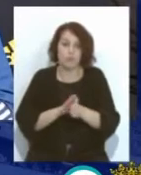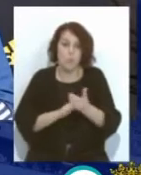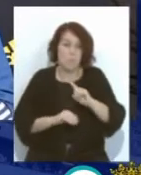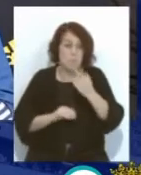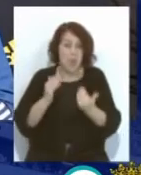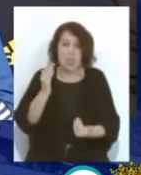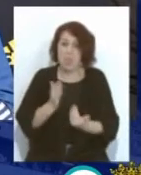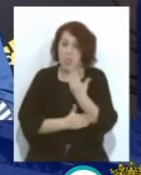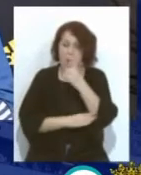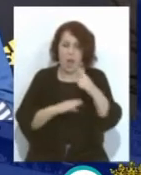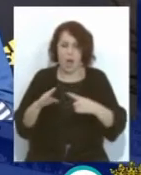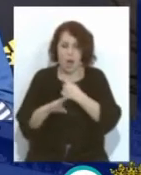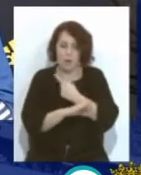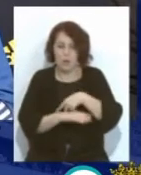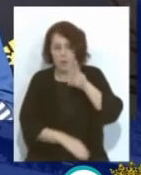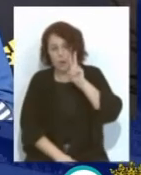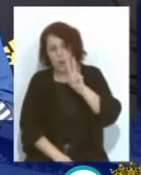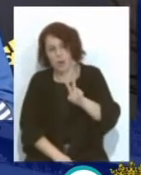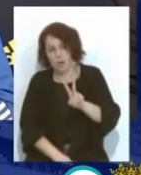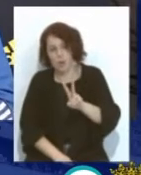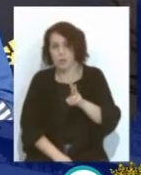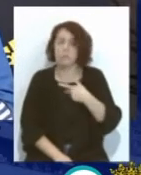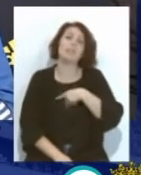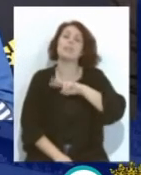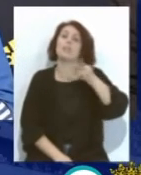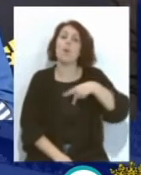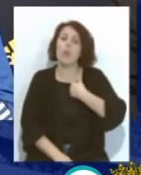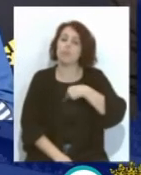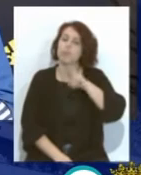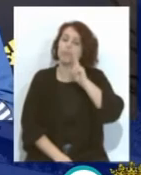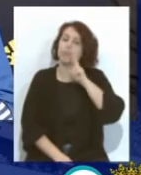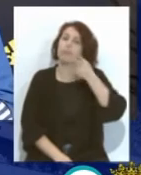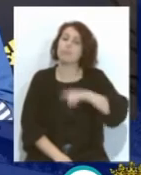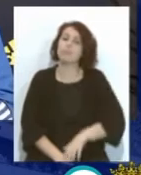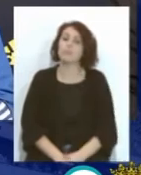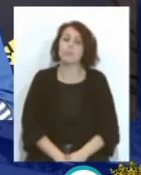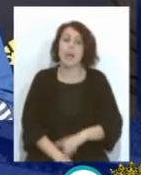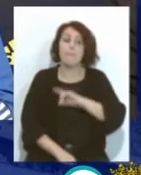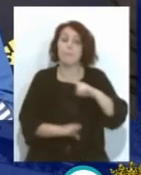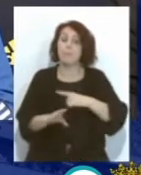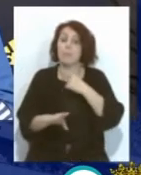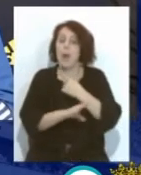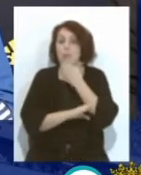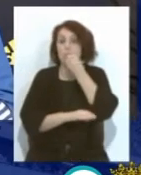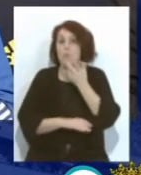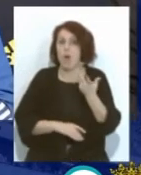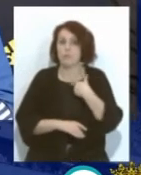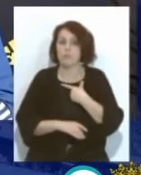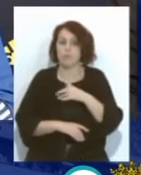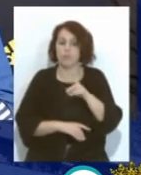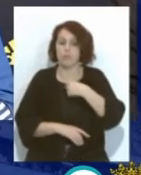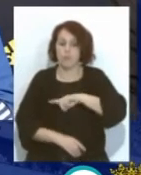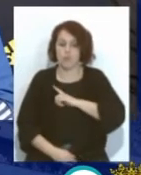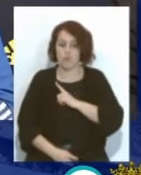día Que subió también A primera división En segunda Lo seguía Y en primera división Bueno Pues al enfrentarnos También